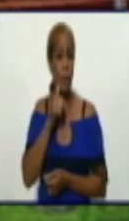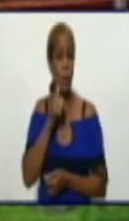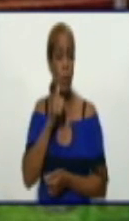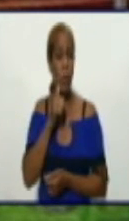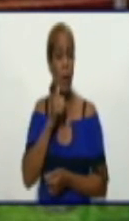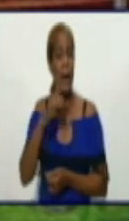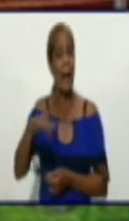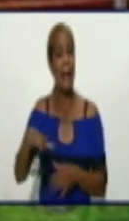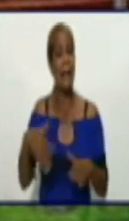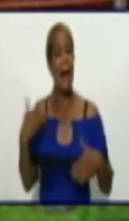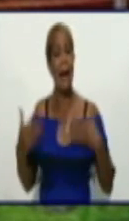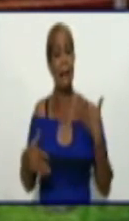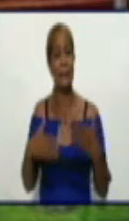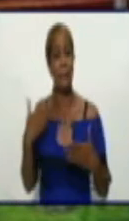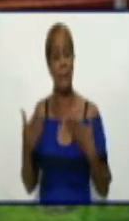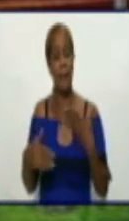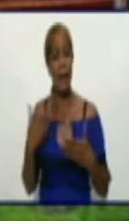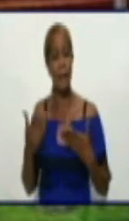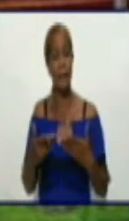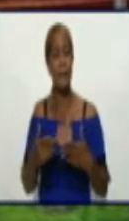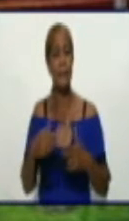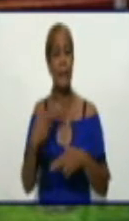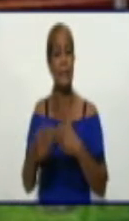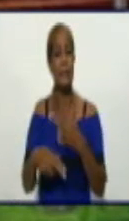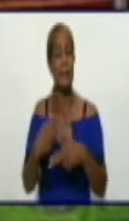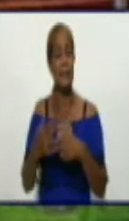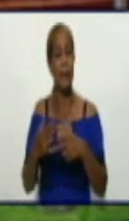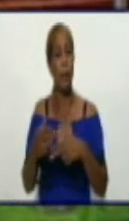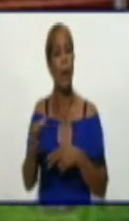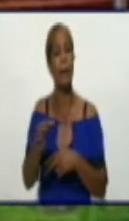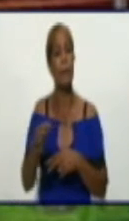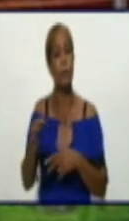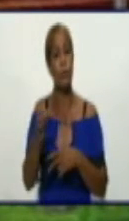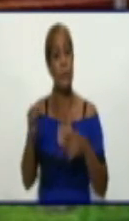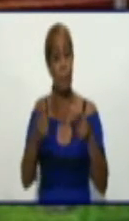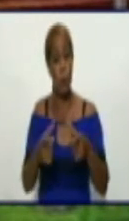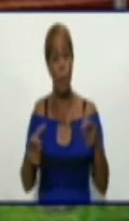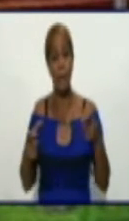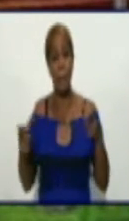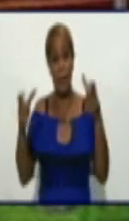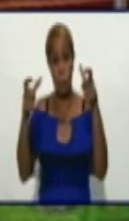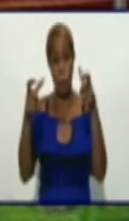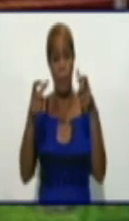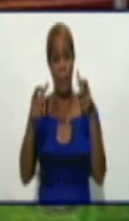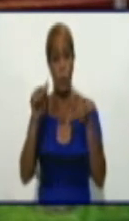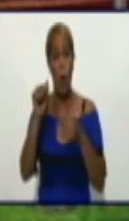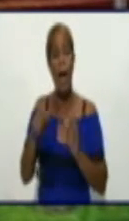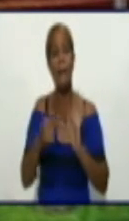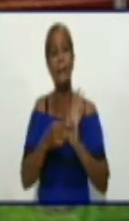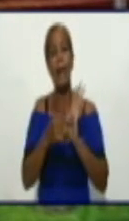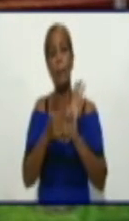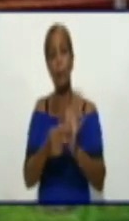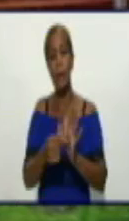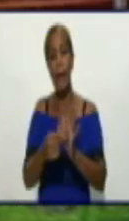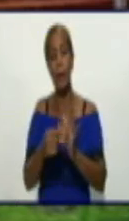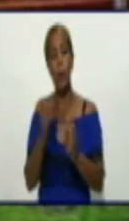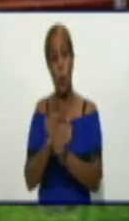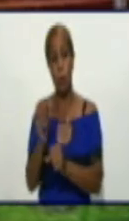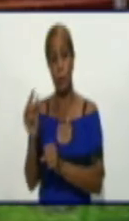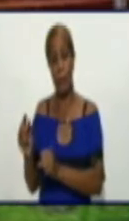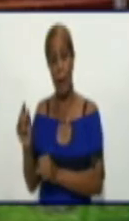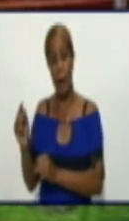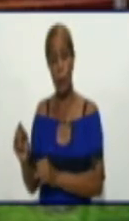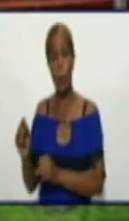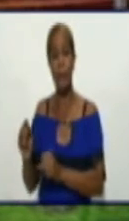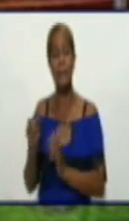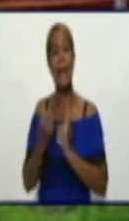reafirmación revolucionaria que tuvo lugar en el municipio montañoso de Bartolomé Mazó. Nosotros tuvimos el enorme